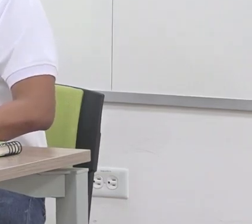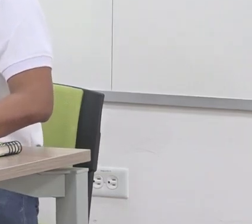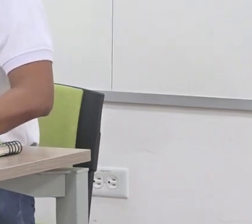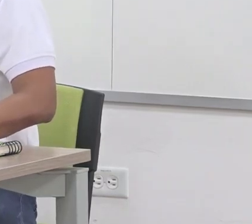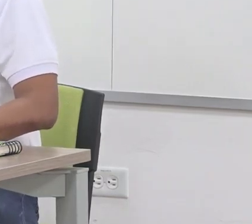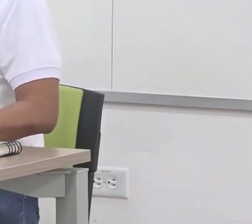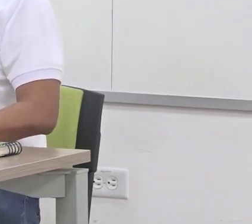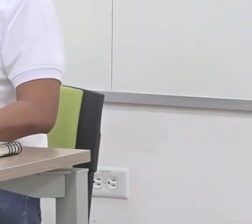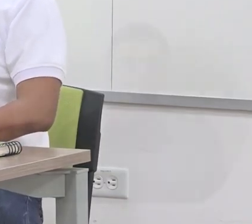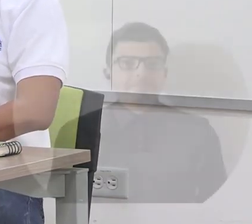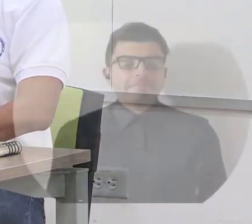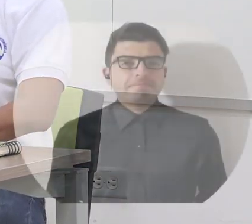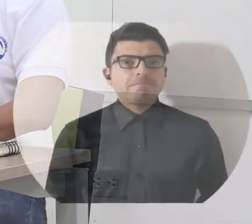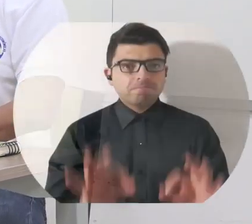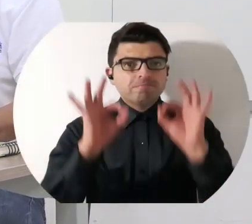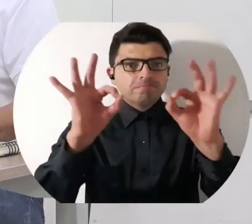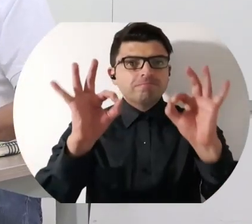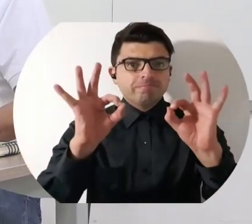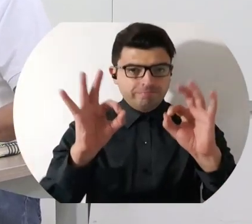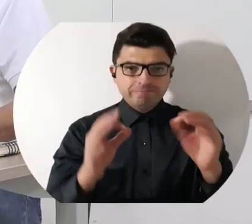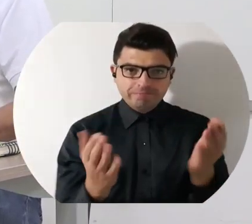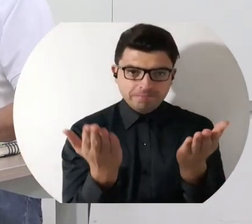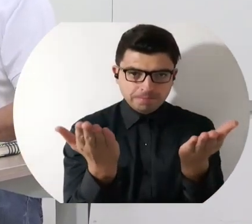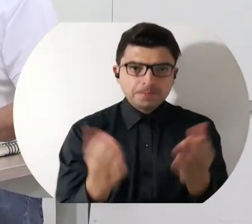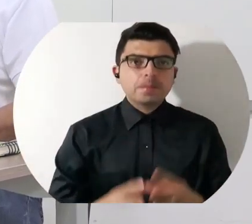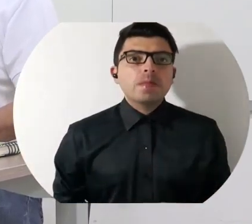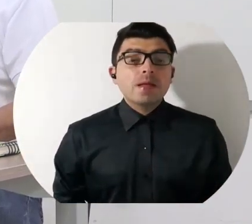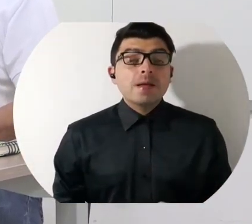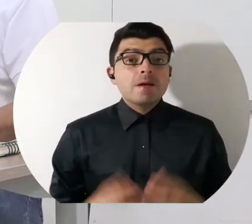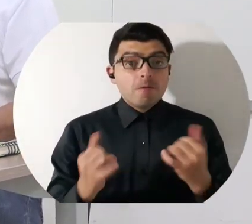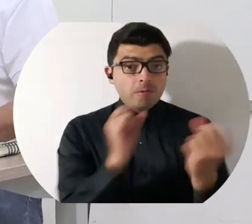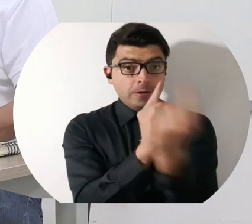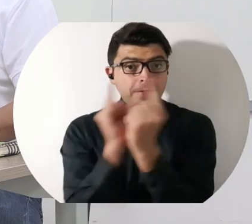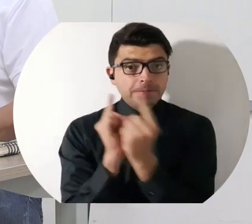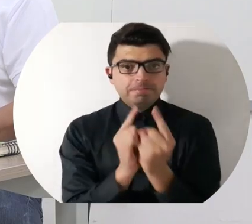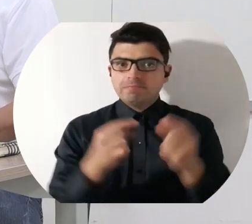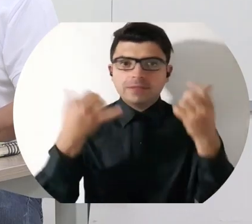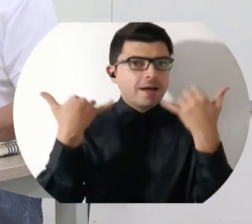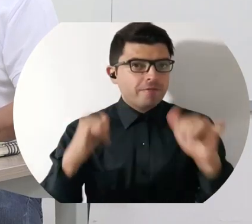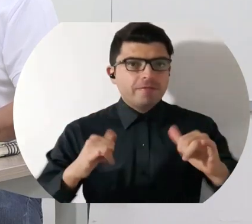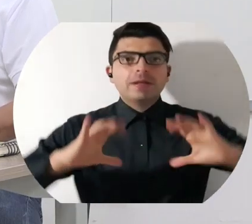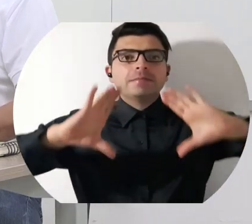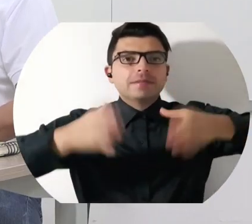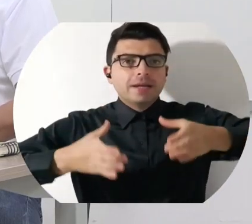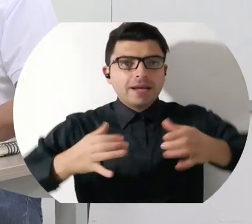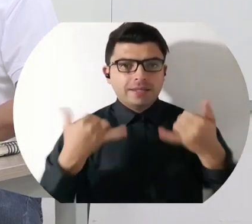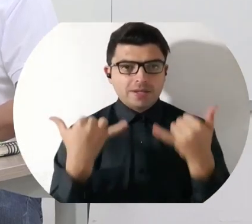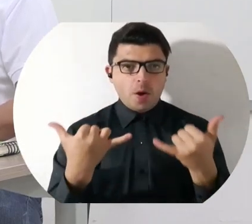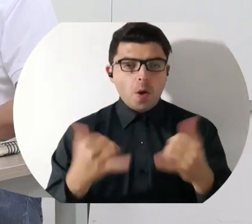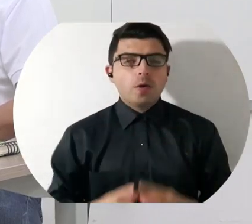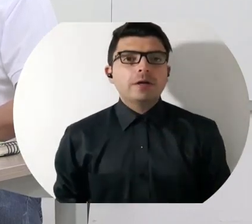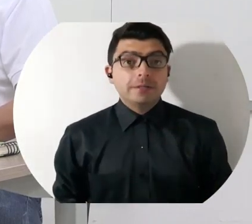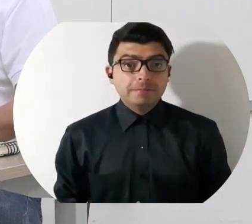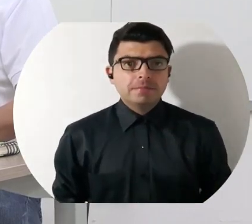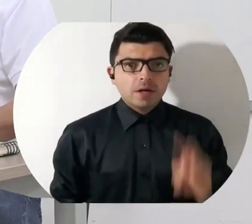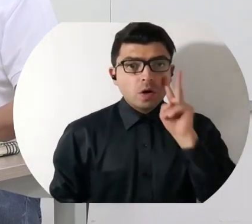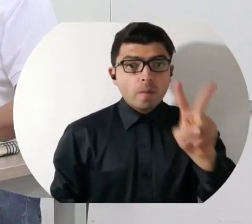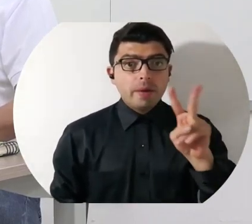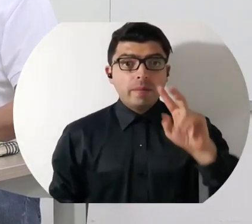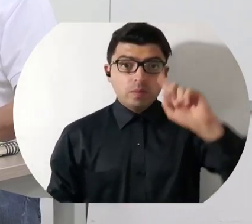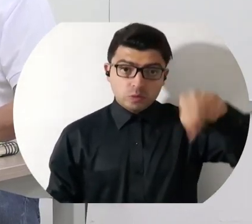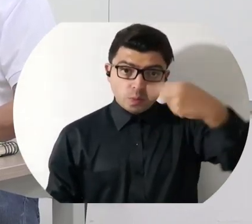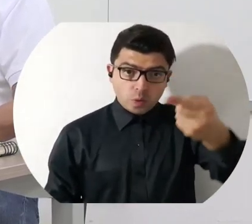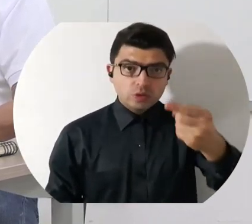Excelente muchachos, con este encuentro damos por terminada la clase del día de hoy. Nos vemos este próximo